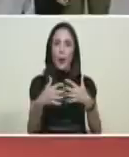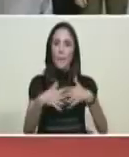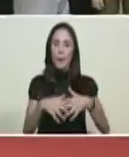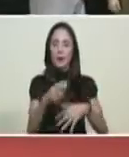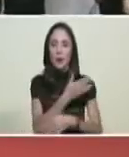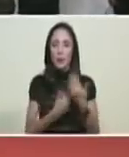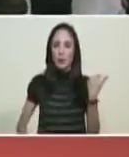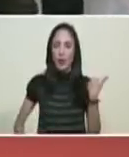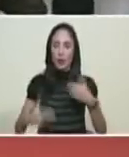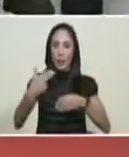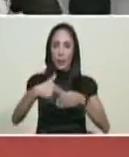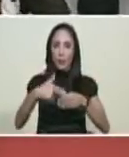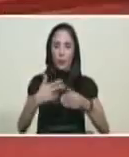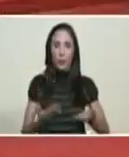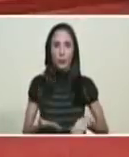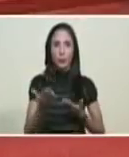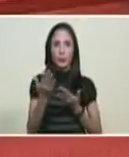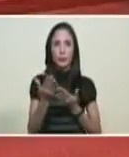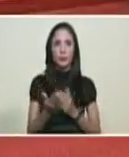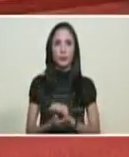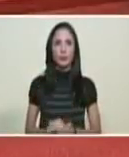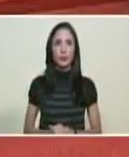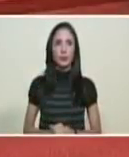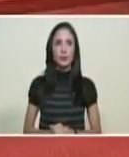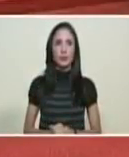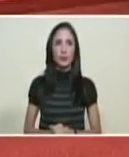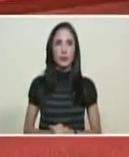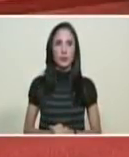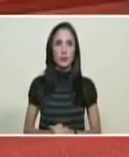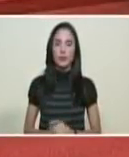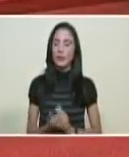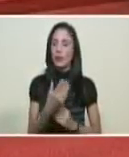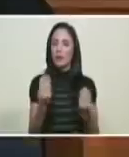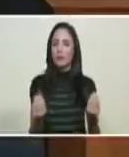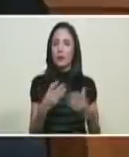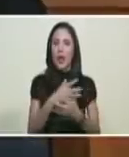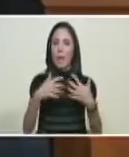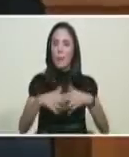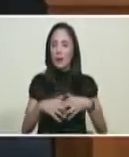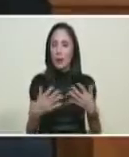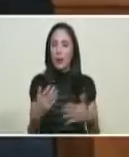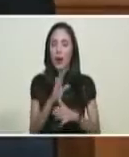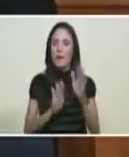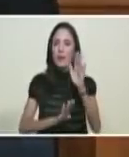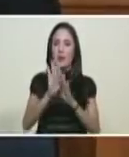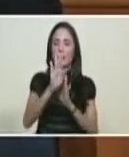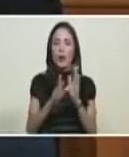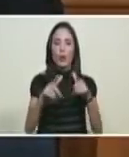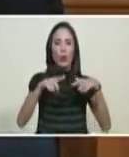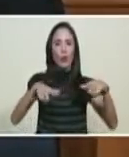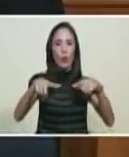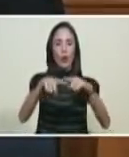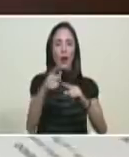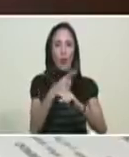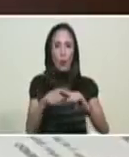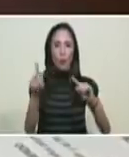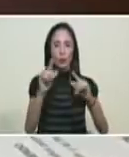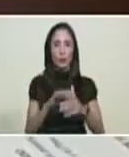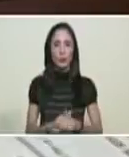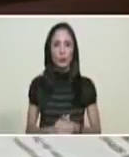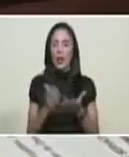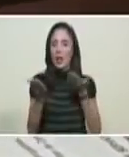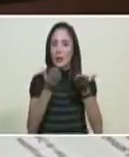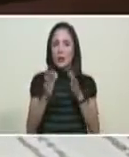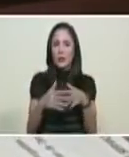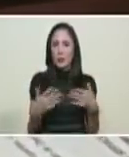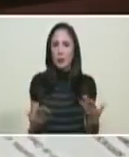Quevedo, presidente de PDVSA. Para el desarrollo del campo Carito Pirital. El prestador